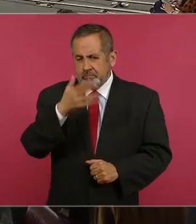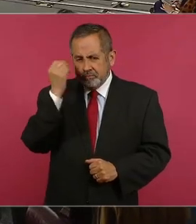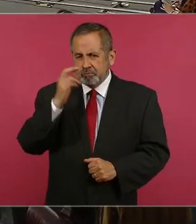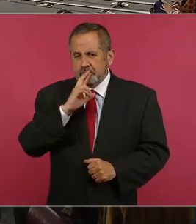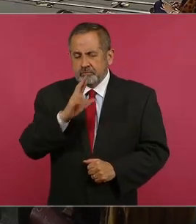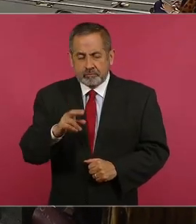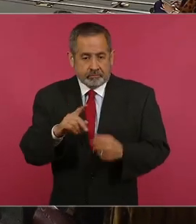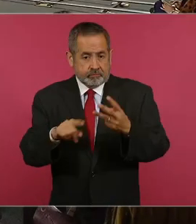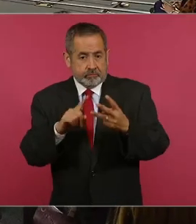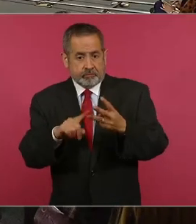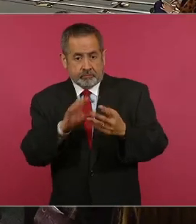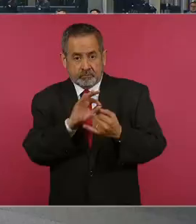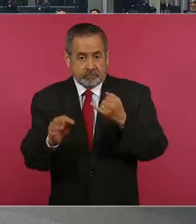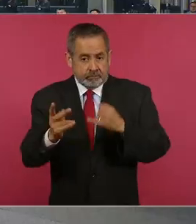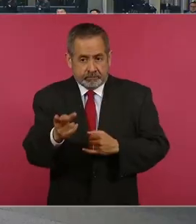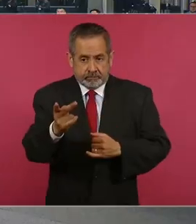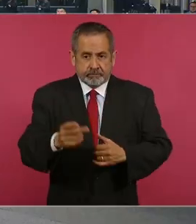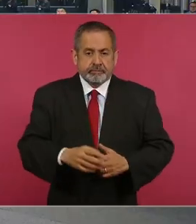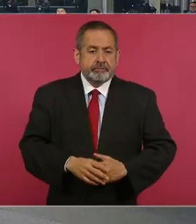es la última?